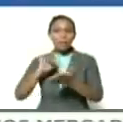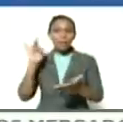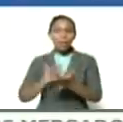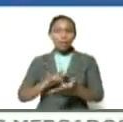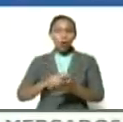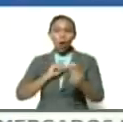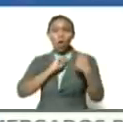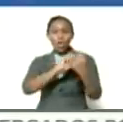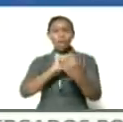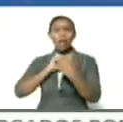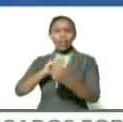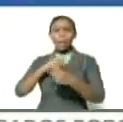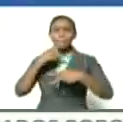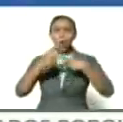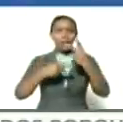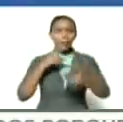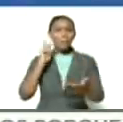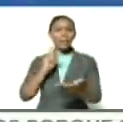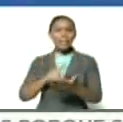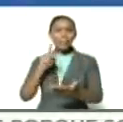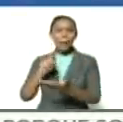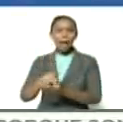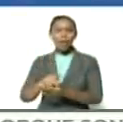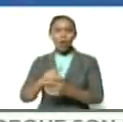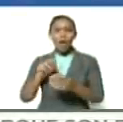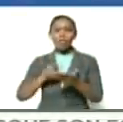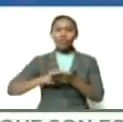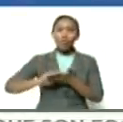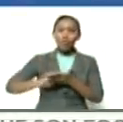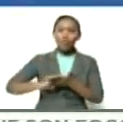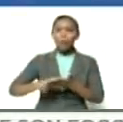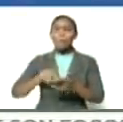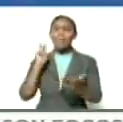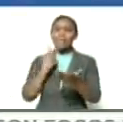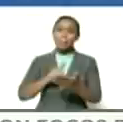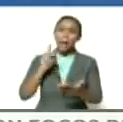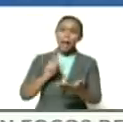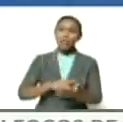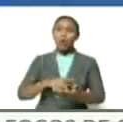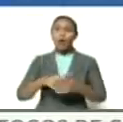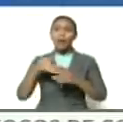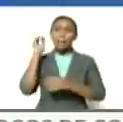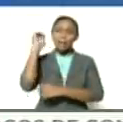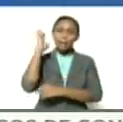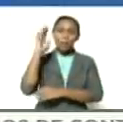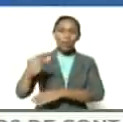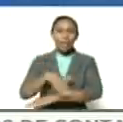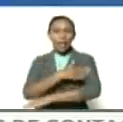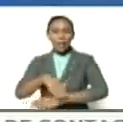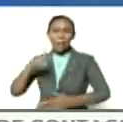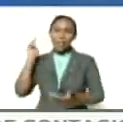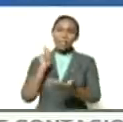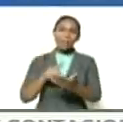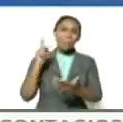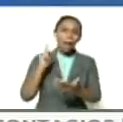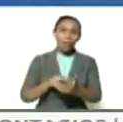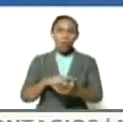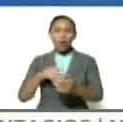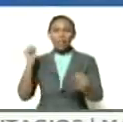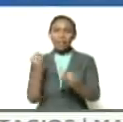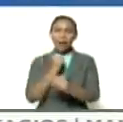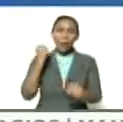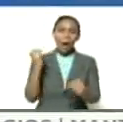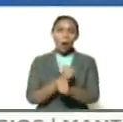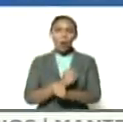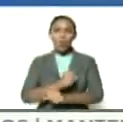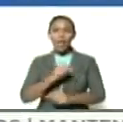en los debates políticos participando en las resoluciones participando en el parlamentarismo de calle participando en la elaboración